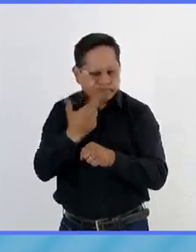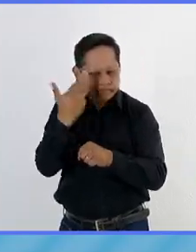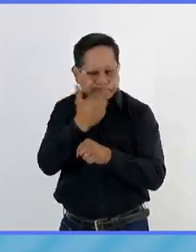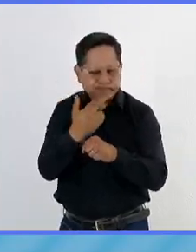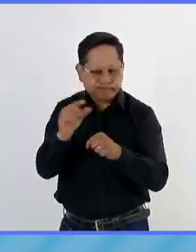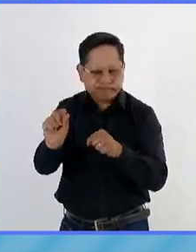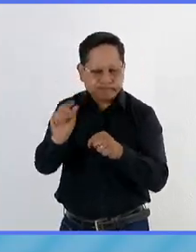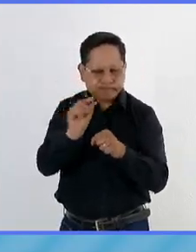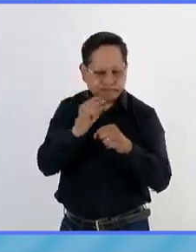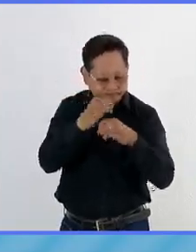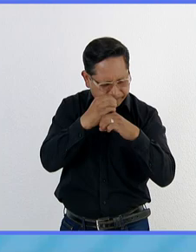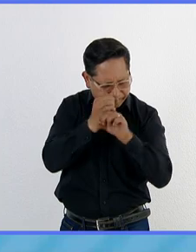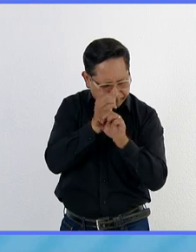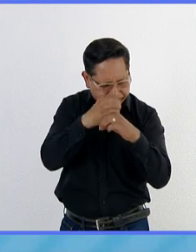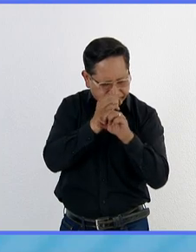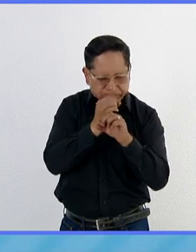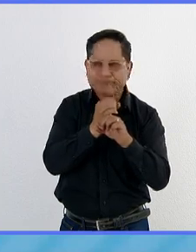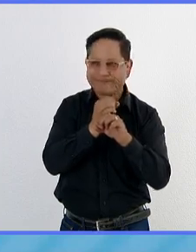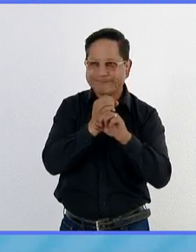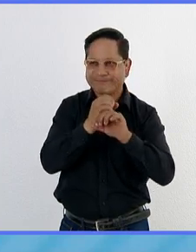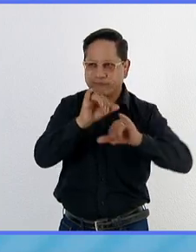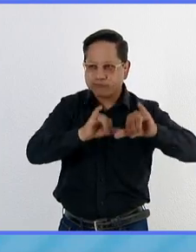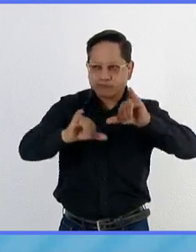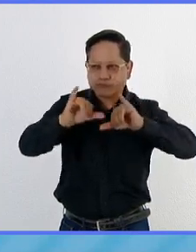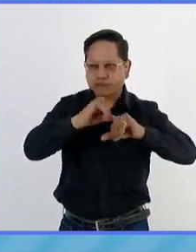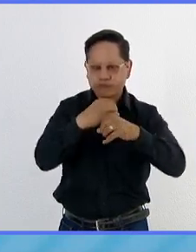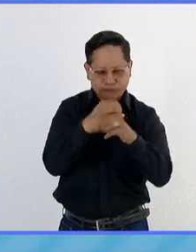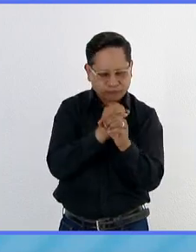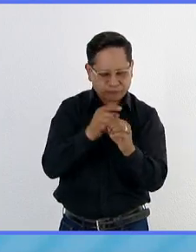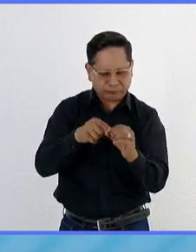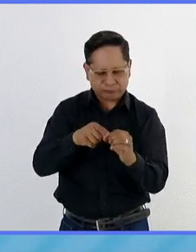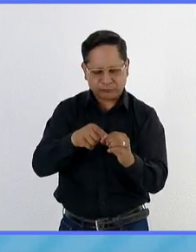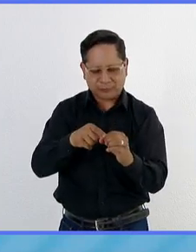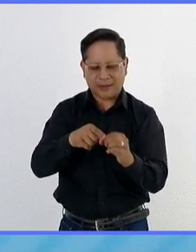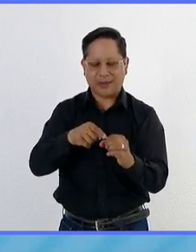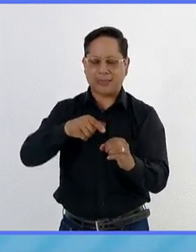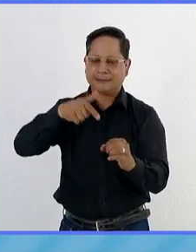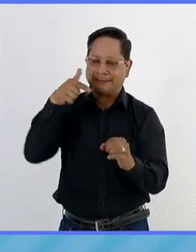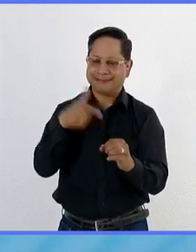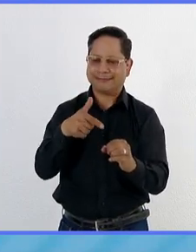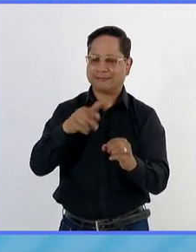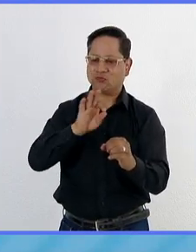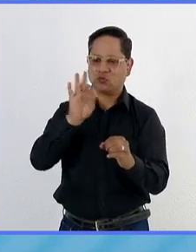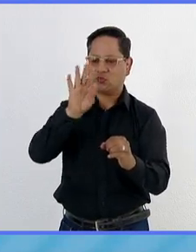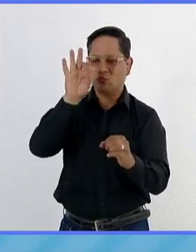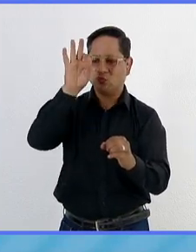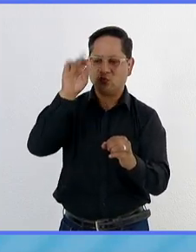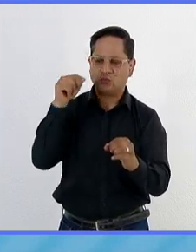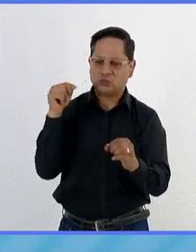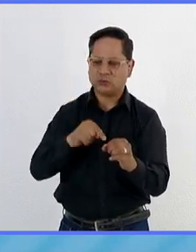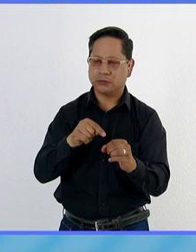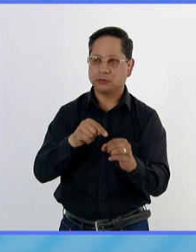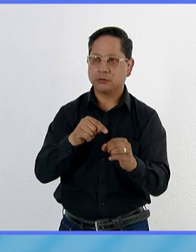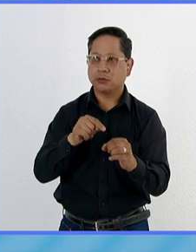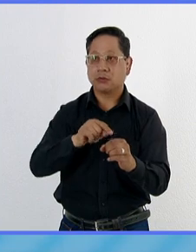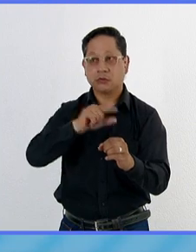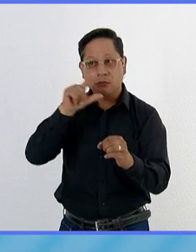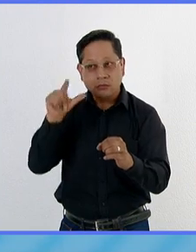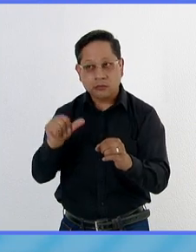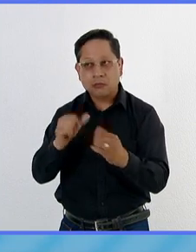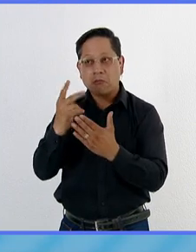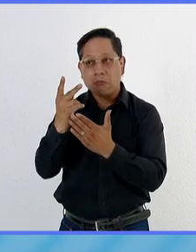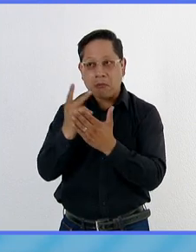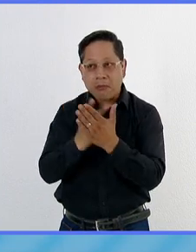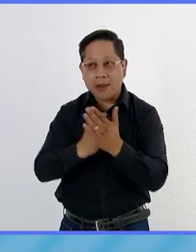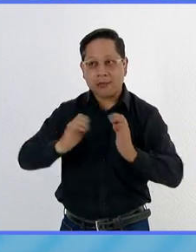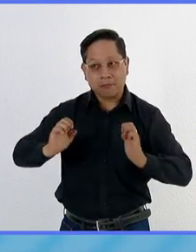del laboratorio, ese es, ahora sí, para saberle el nombre y el apellido, que efectivamente sea eso. Y a partir de eso se implementan planes